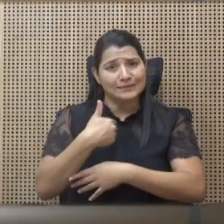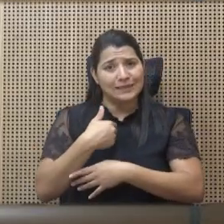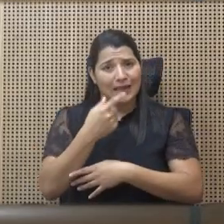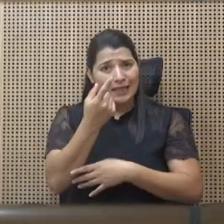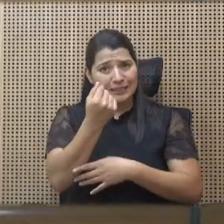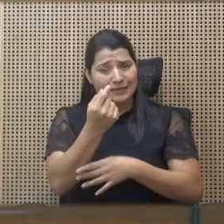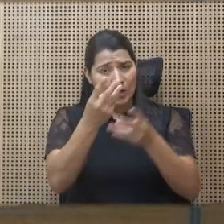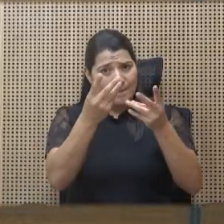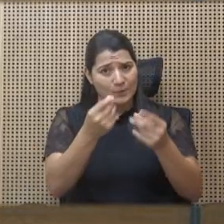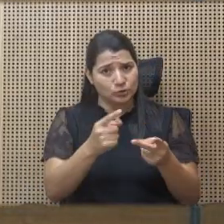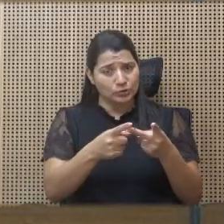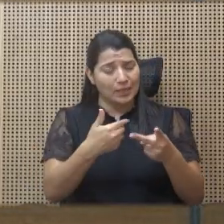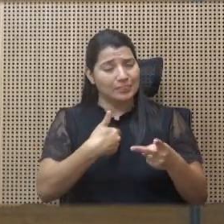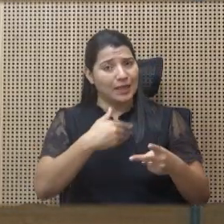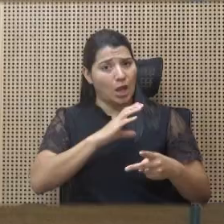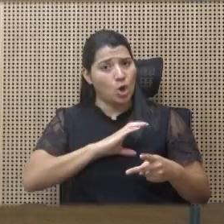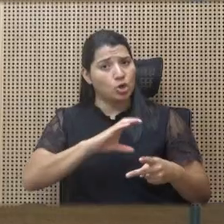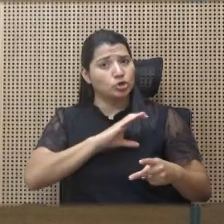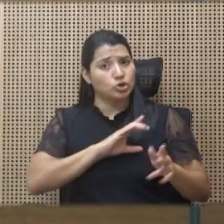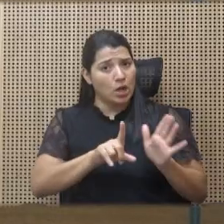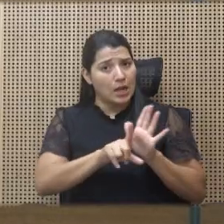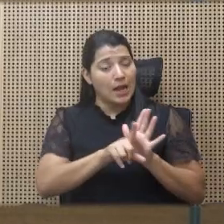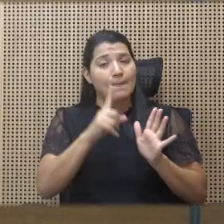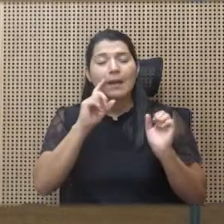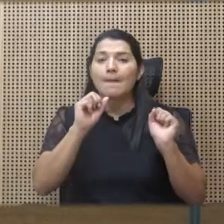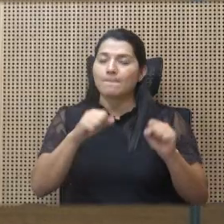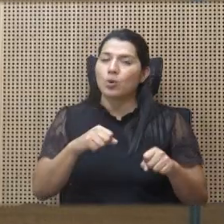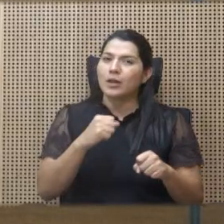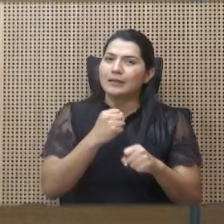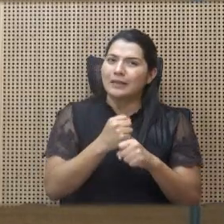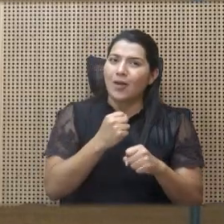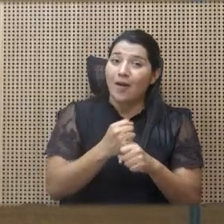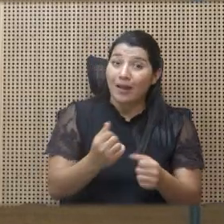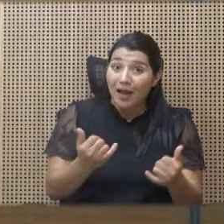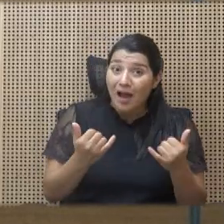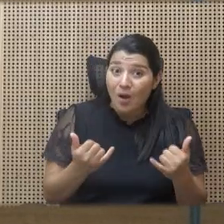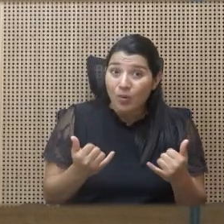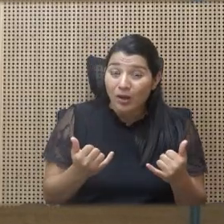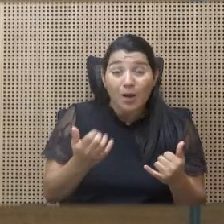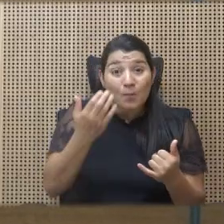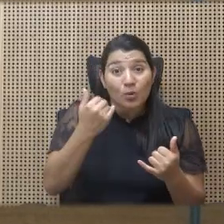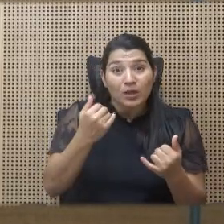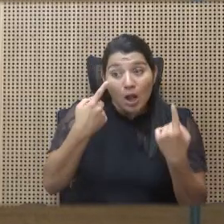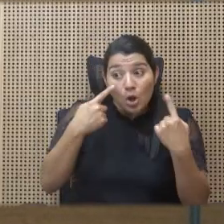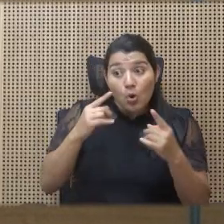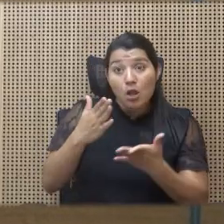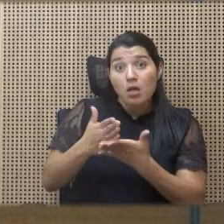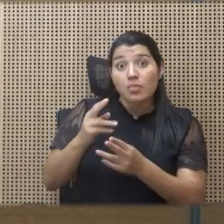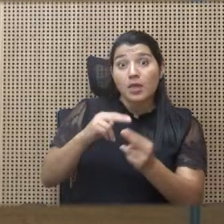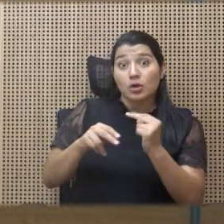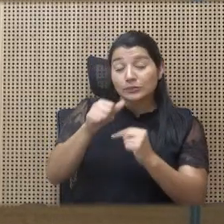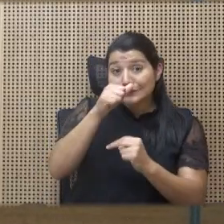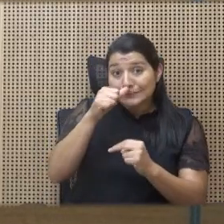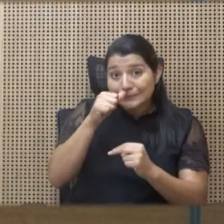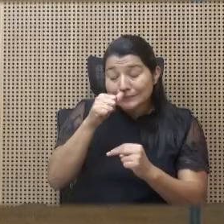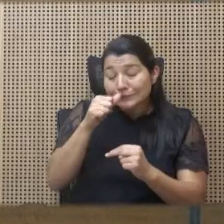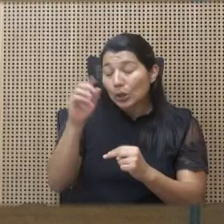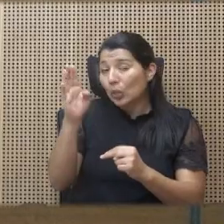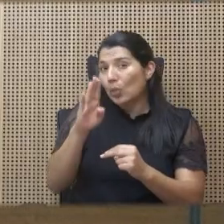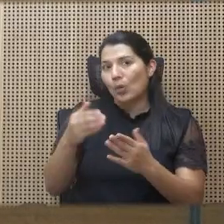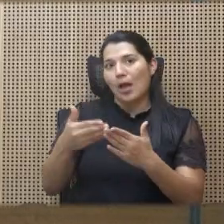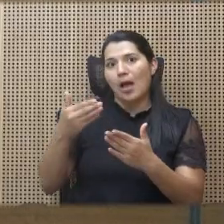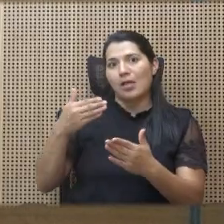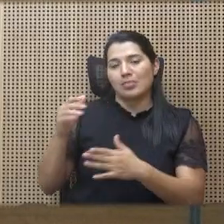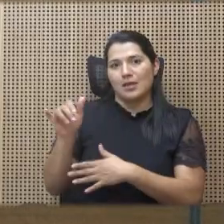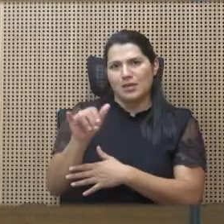legales para que puedan operar en un momento donde la embestida del narcotráfico no tiene precedentes en la historia de Costa Rica, que